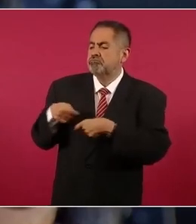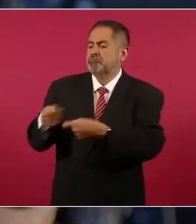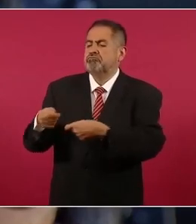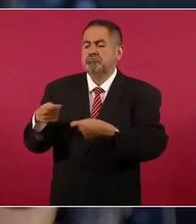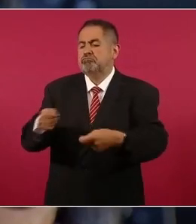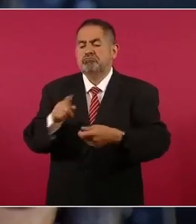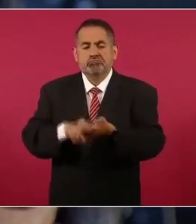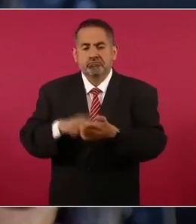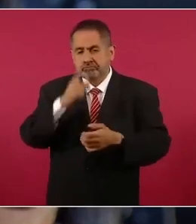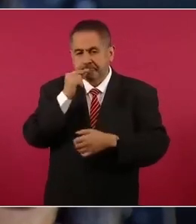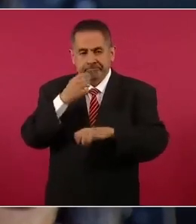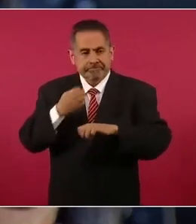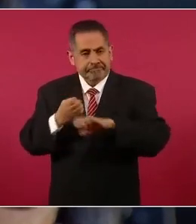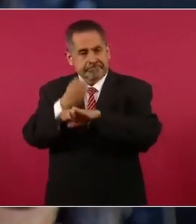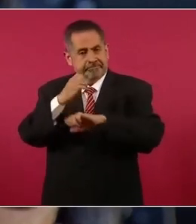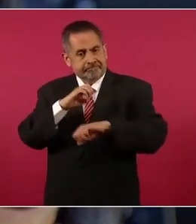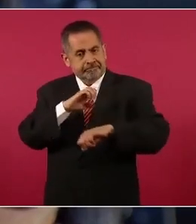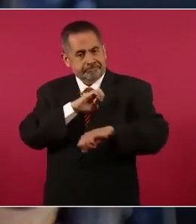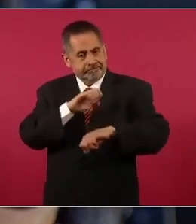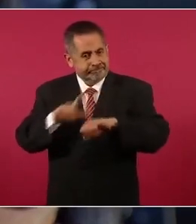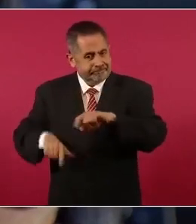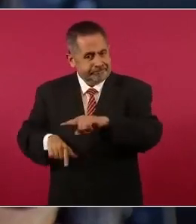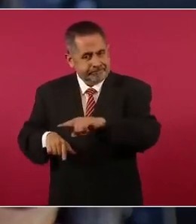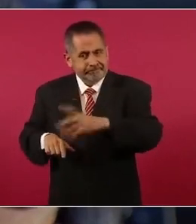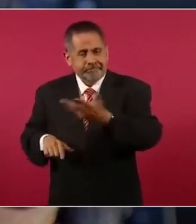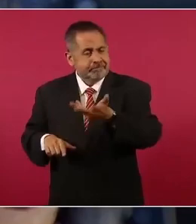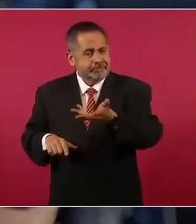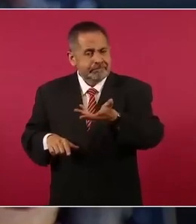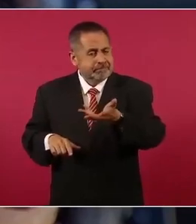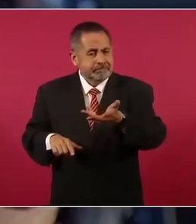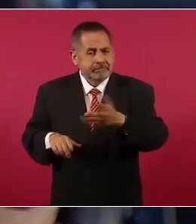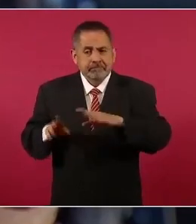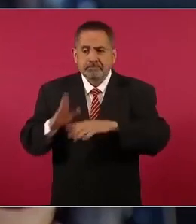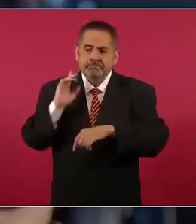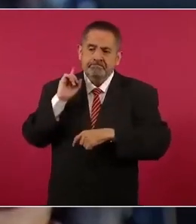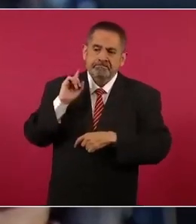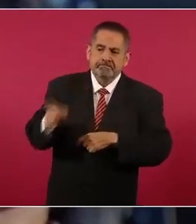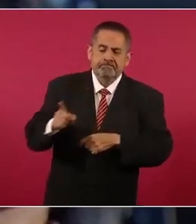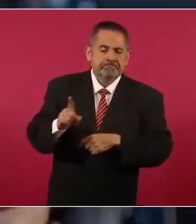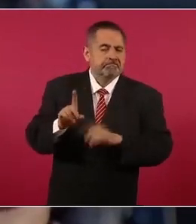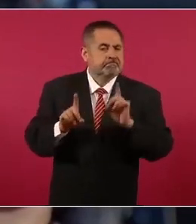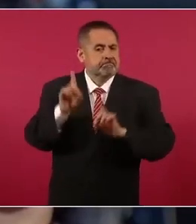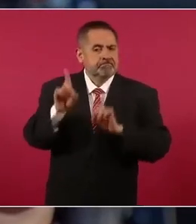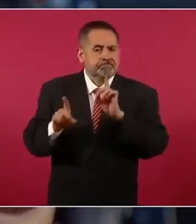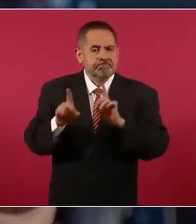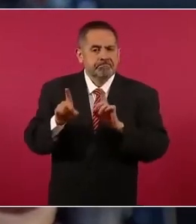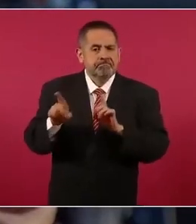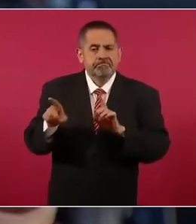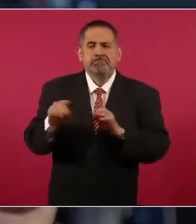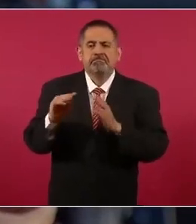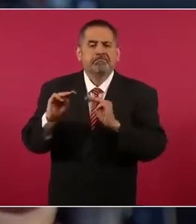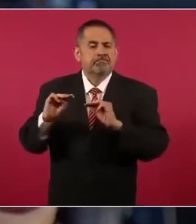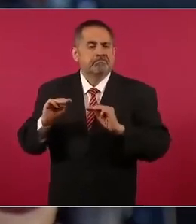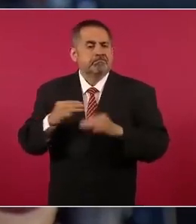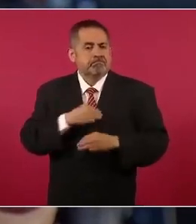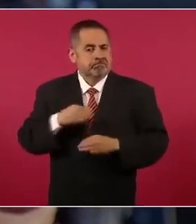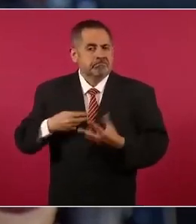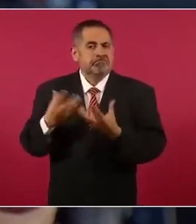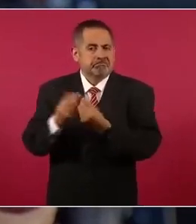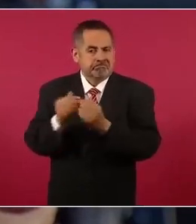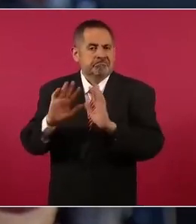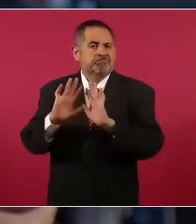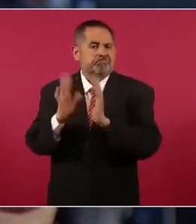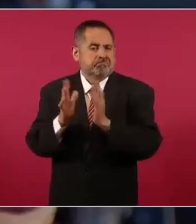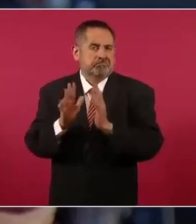policía estatal, son señalados o que están presuntamente, son presuntos integrantes o están relacionados,